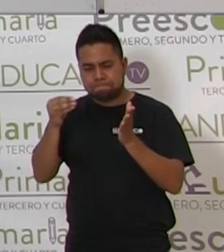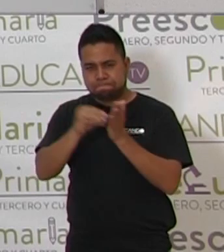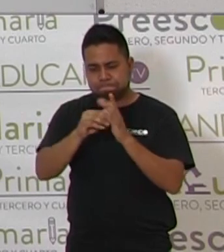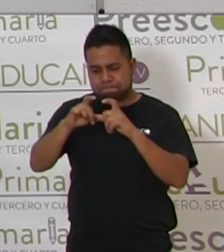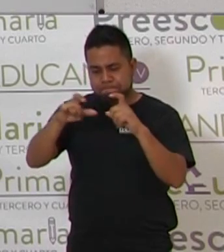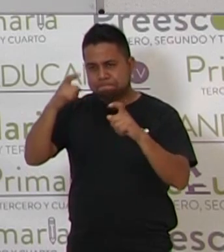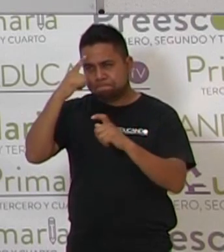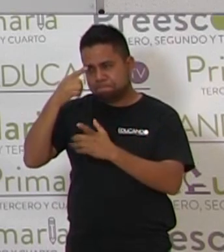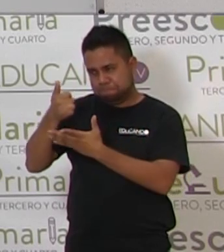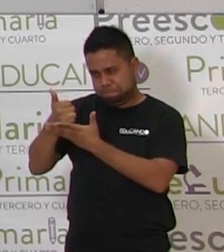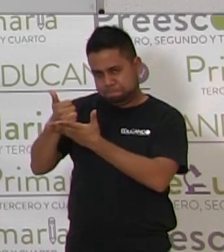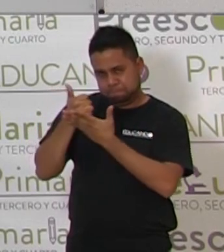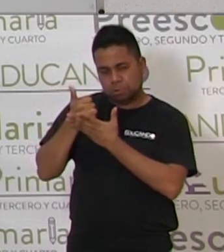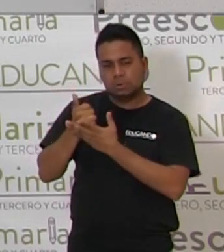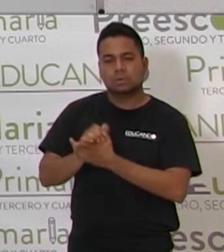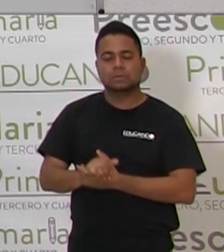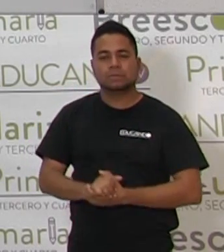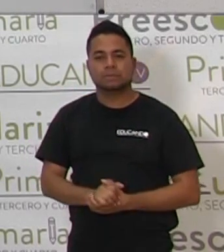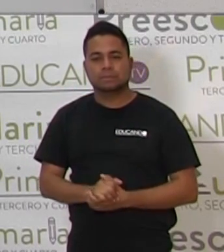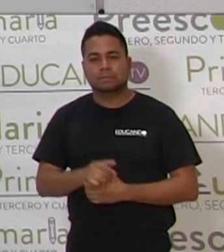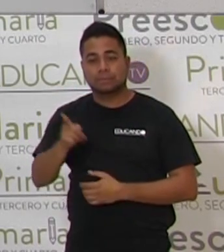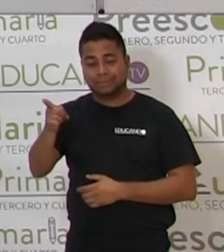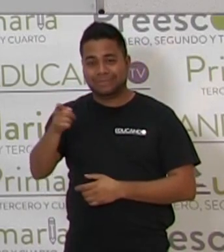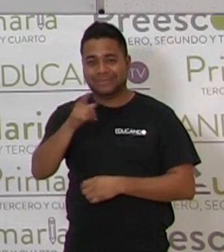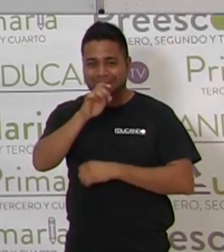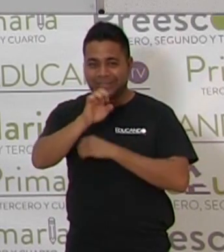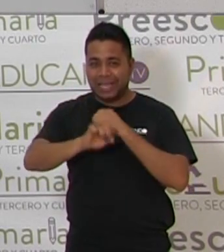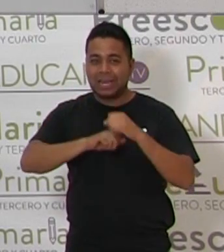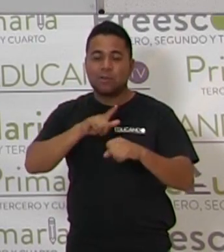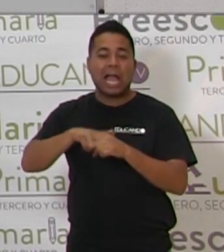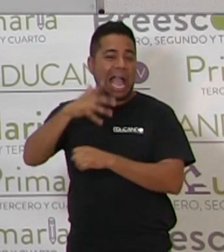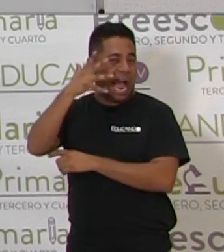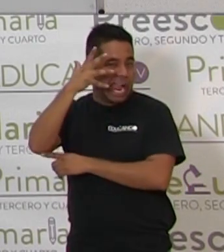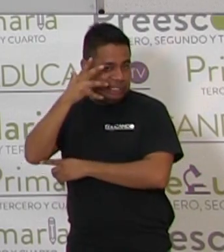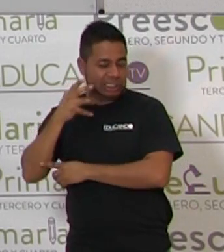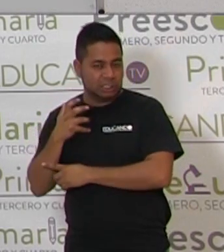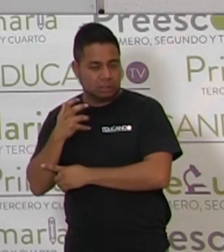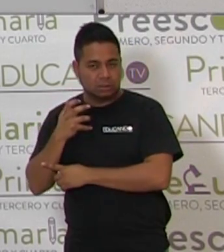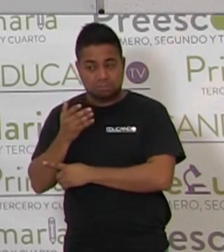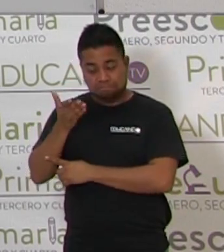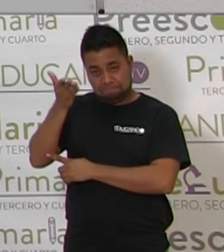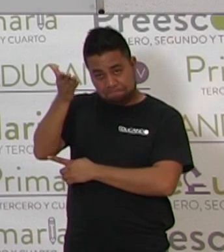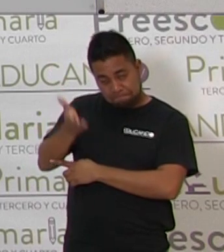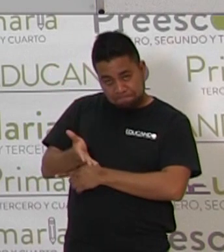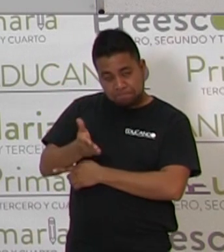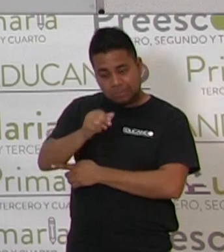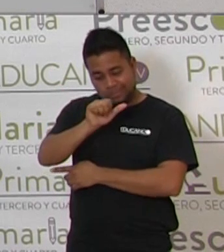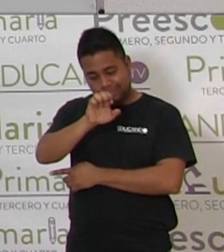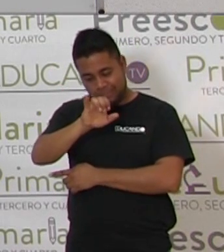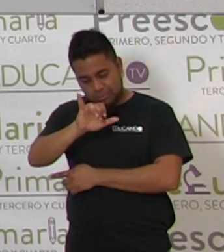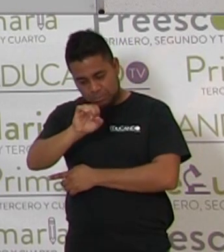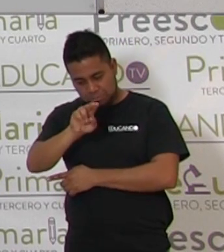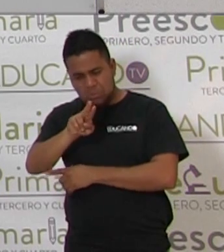ponérnoslo aquí para que nos acompañe, a leóncio, él, las vocales que tiene